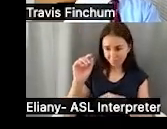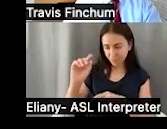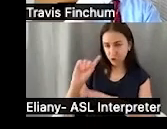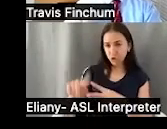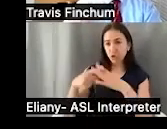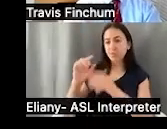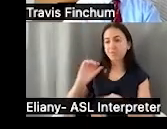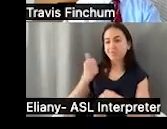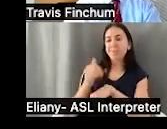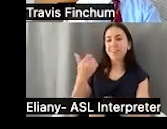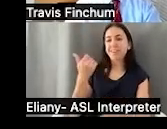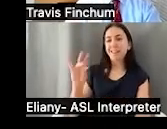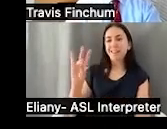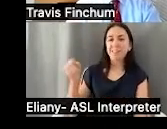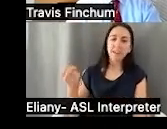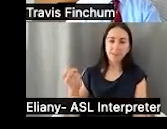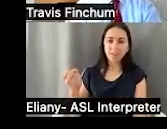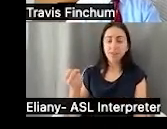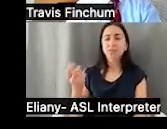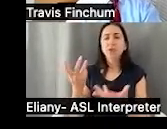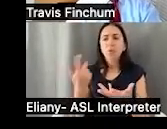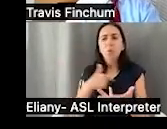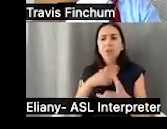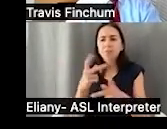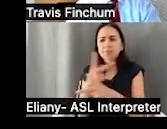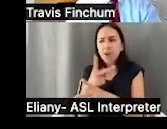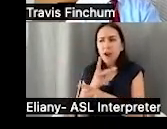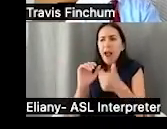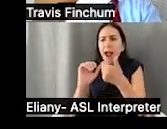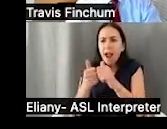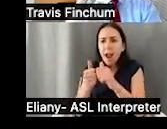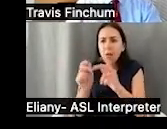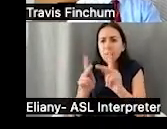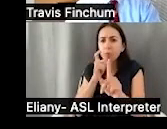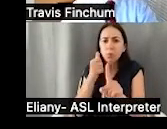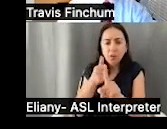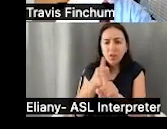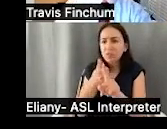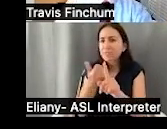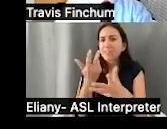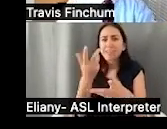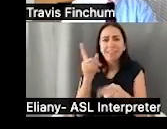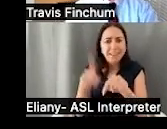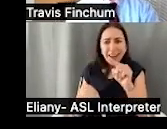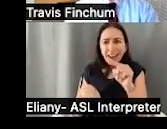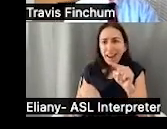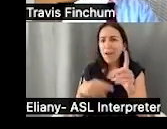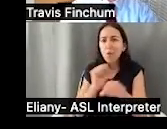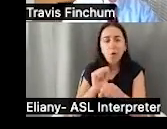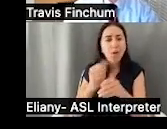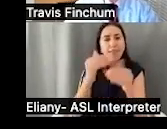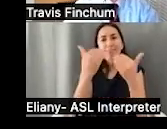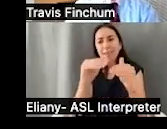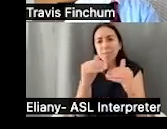la asistencia social que empezó el gobierno en los 70 y dice que tenemos que cuidar a aquellas personas que son indigentes, personas